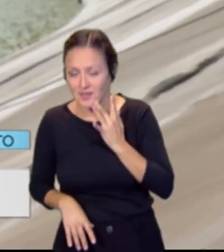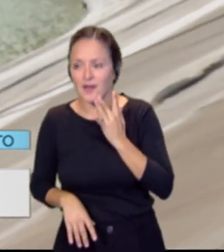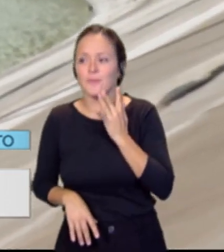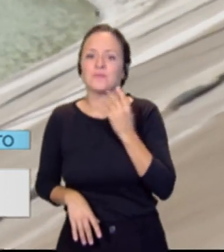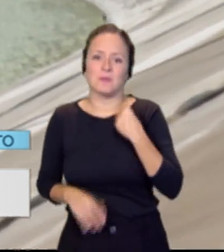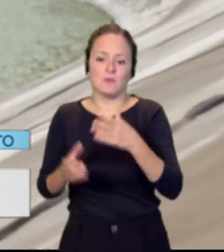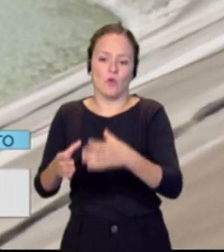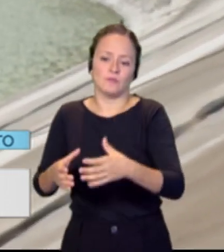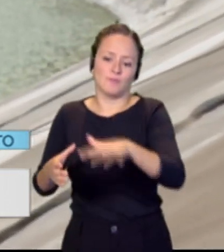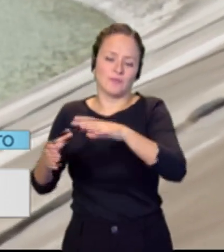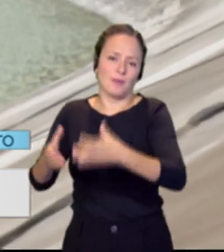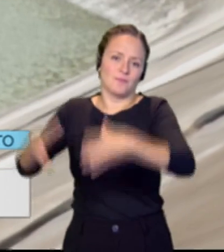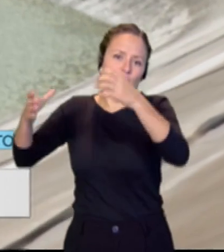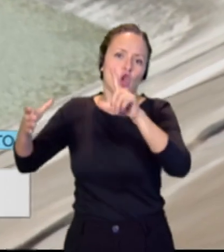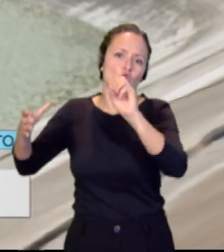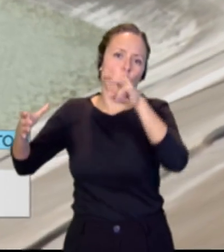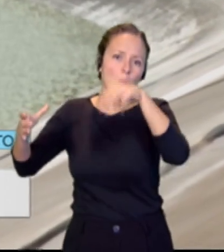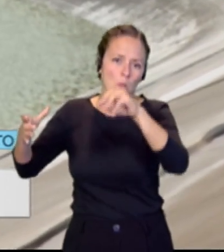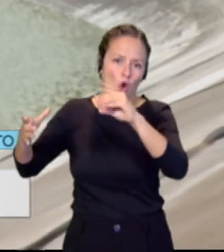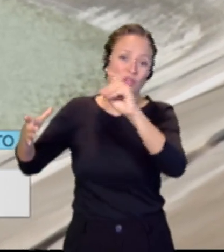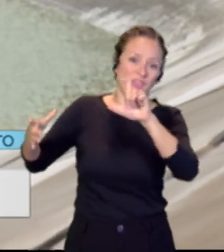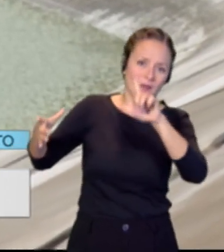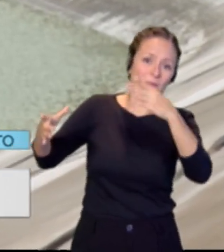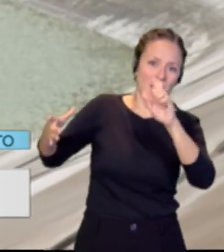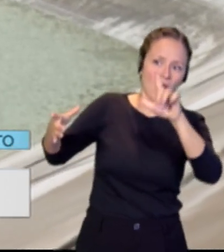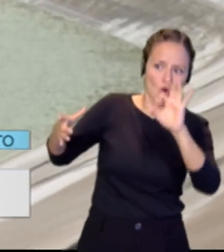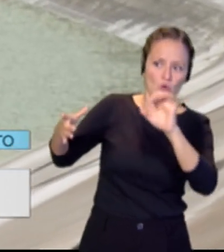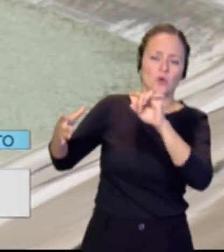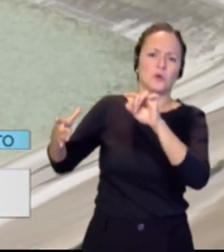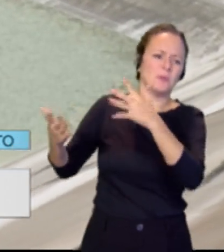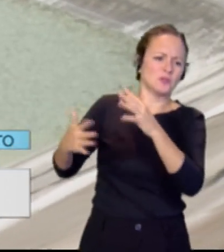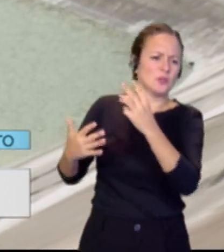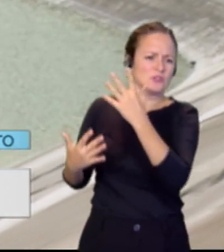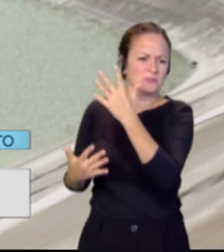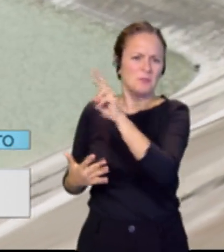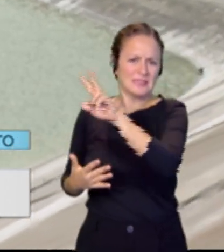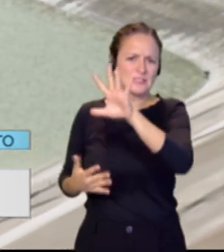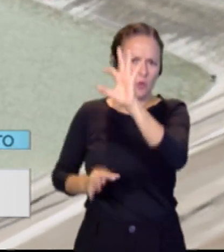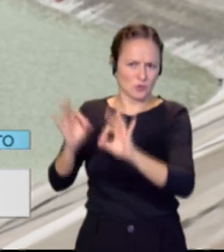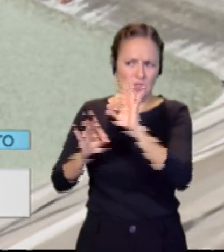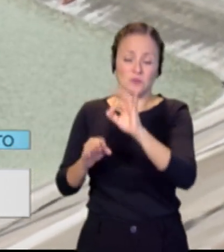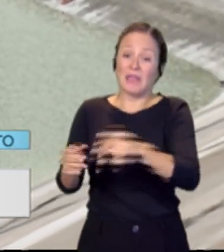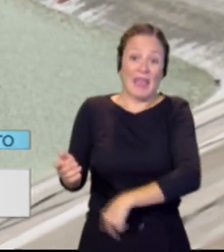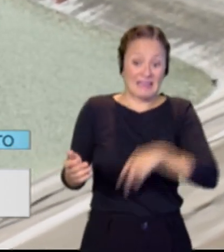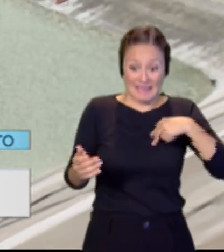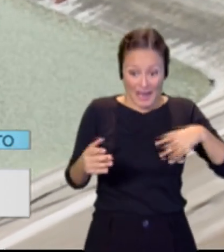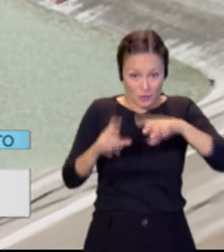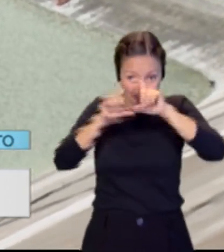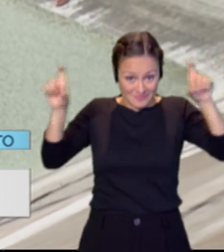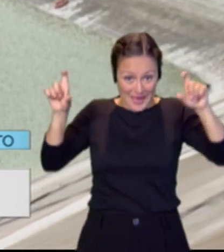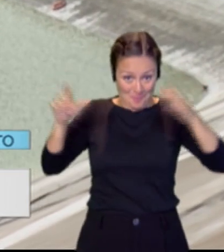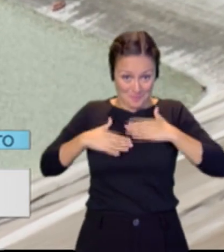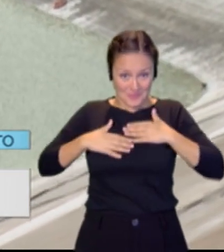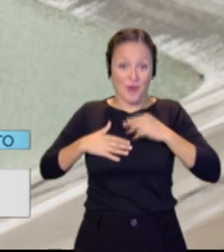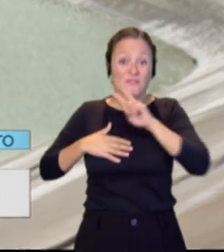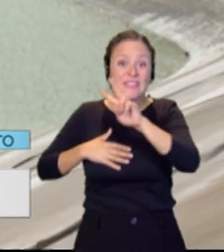Lomo del Valo, con un nivel en torno al 25%. El panorama general del almacenamiento de Baltén está en torno a 23%. Fernando,